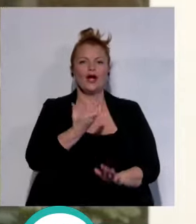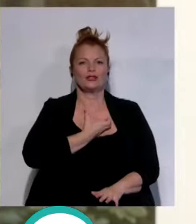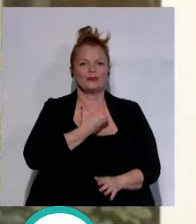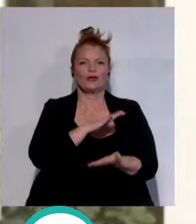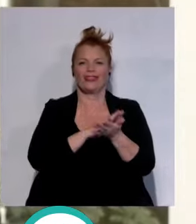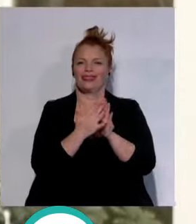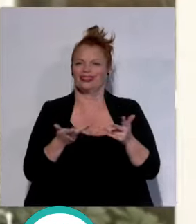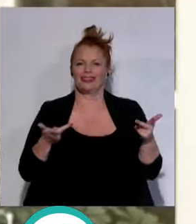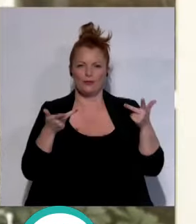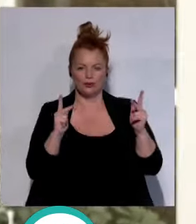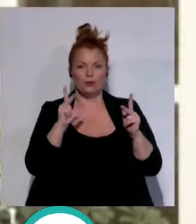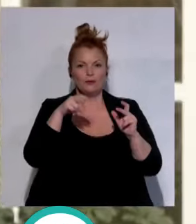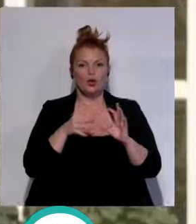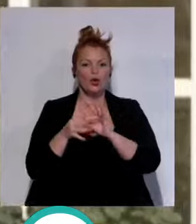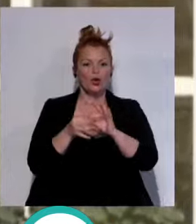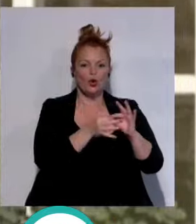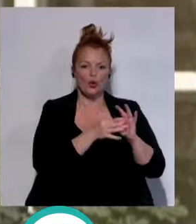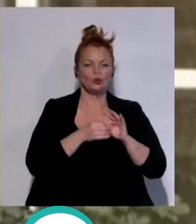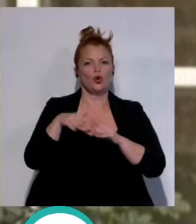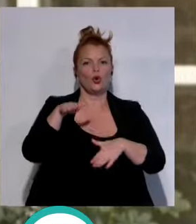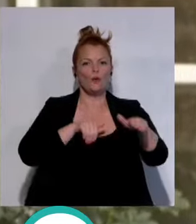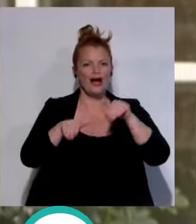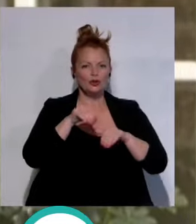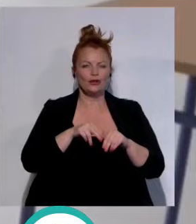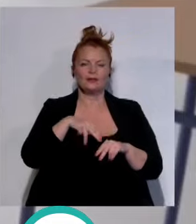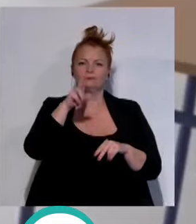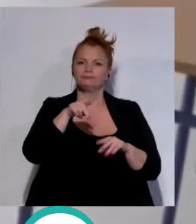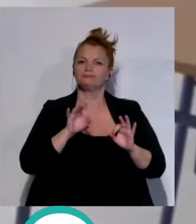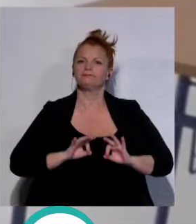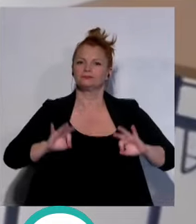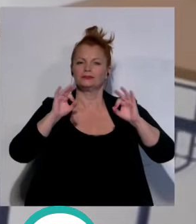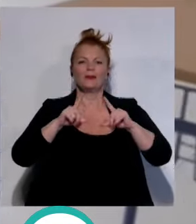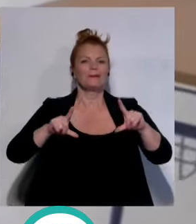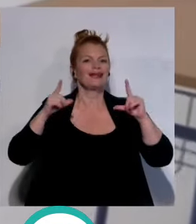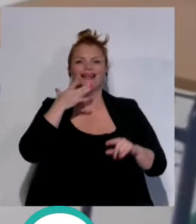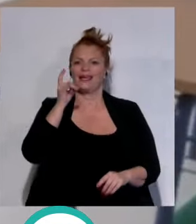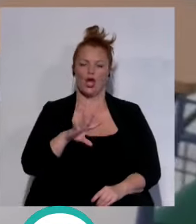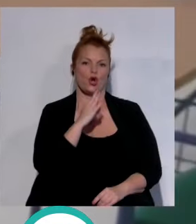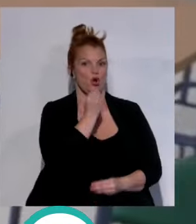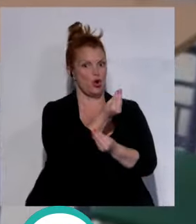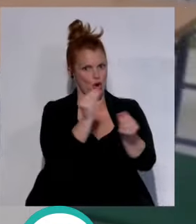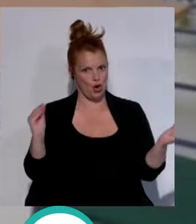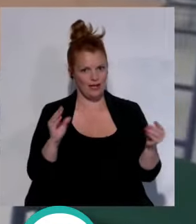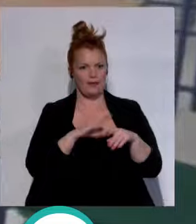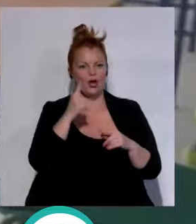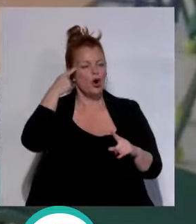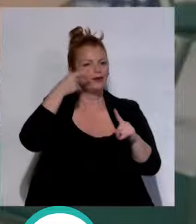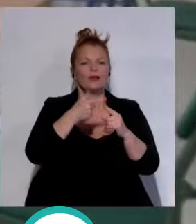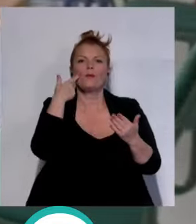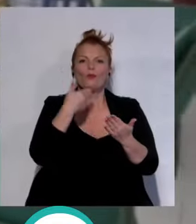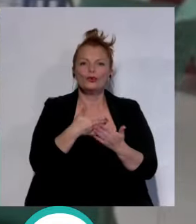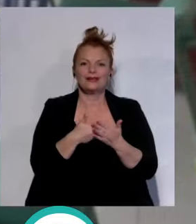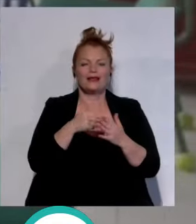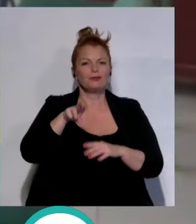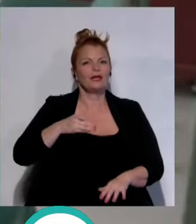Democráticos. Un conjunto de convocatorias en las que tendrán especial protagonismo los jóvenes, con el objetivo de mostrarles la